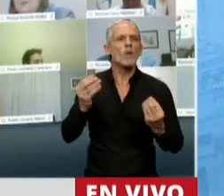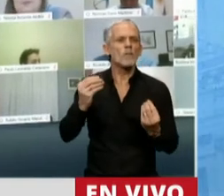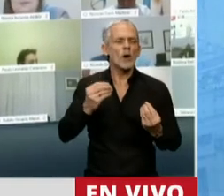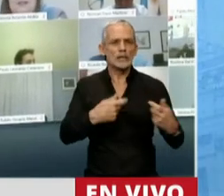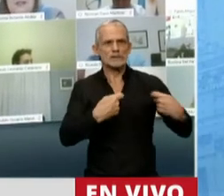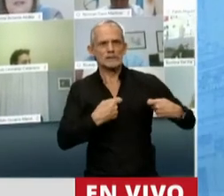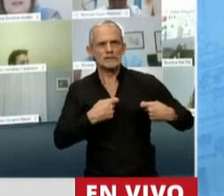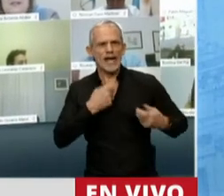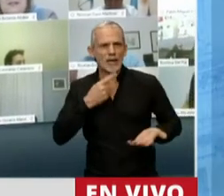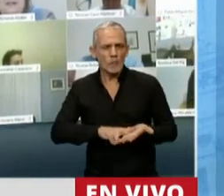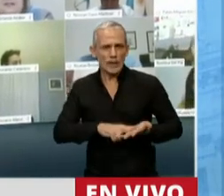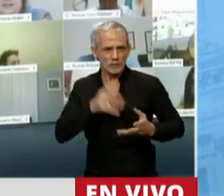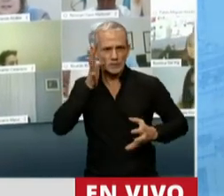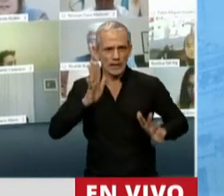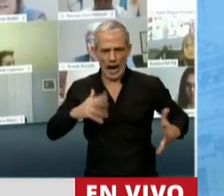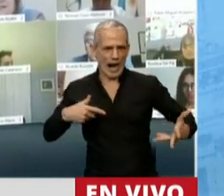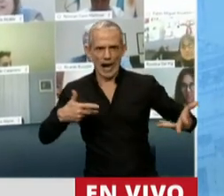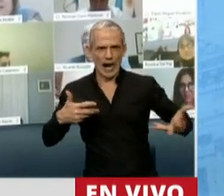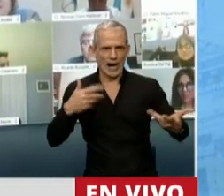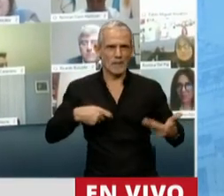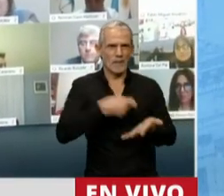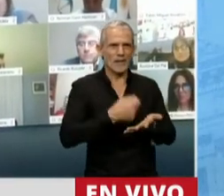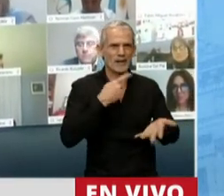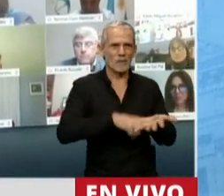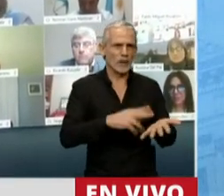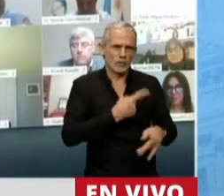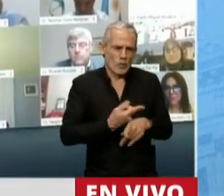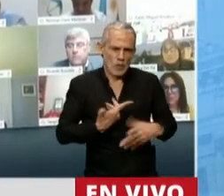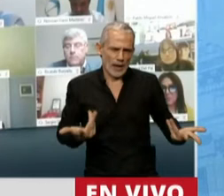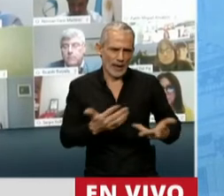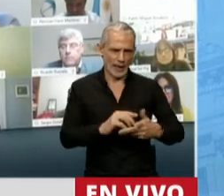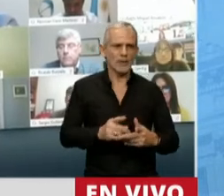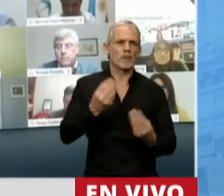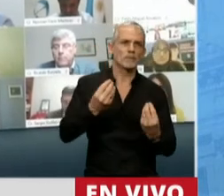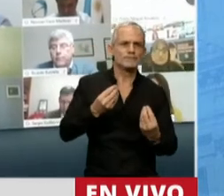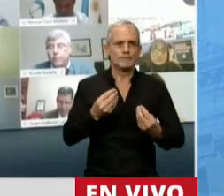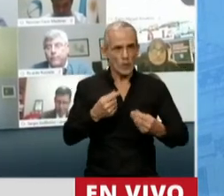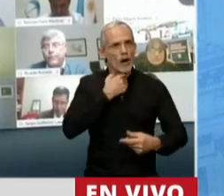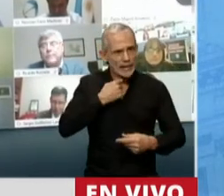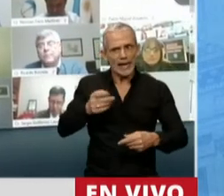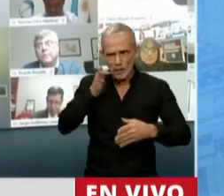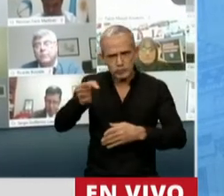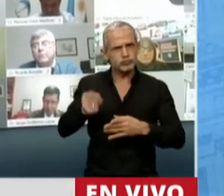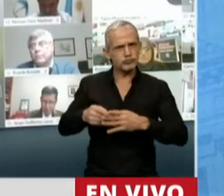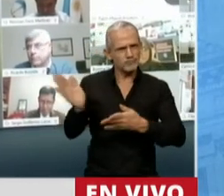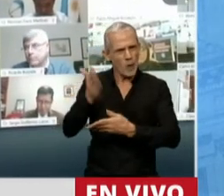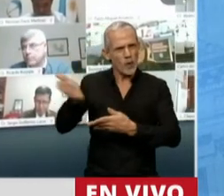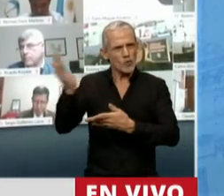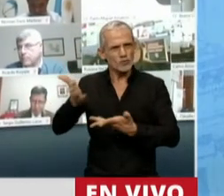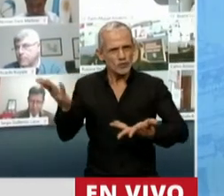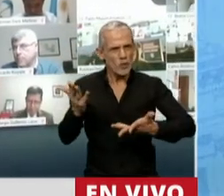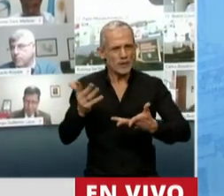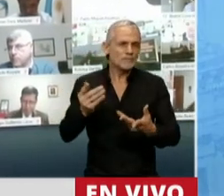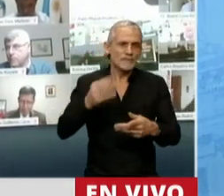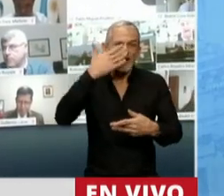presión fiscal que tienen de una matriz esencialmente regresiva que apunta al trabajo, a la producción y que atenta contra el desarrollo de